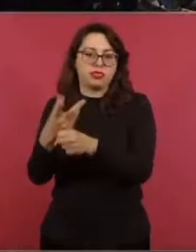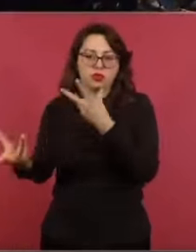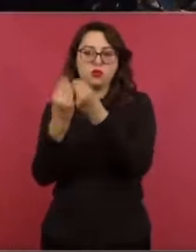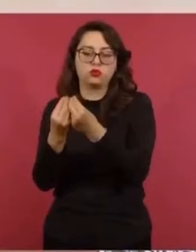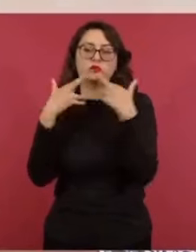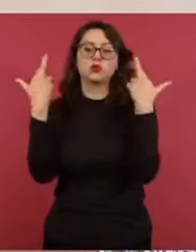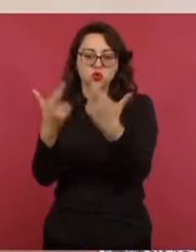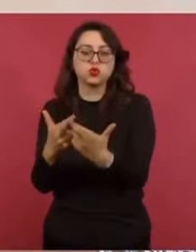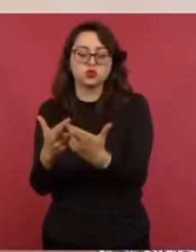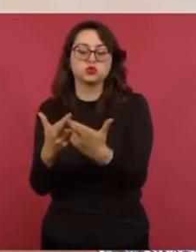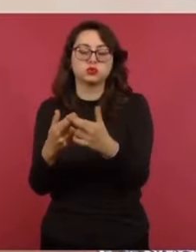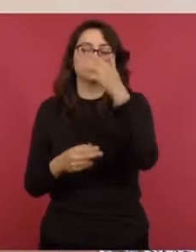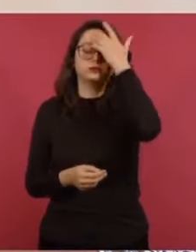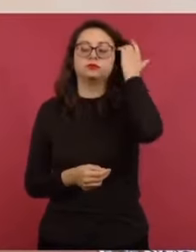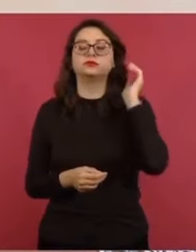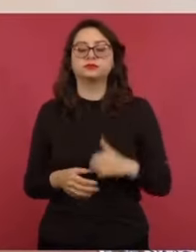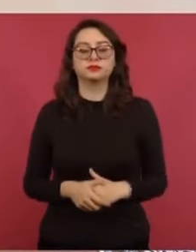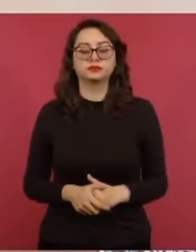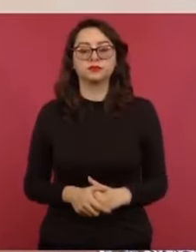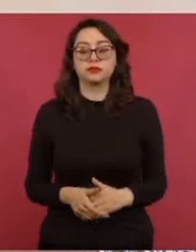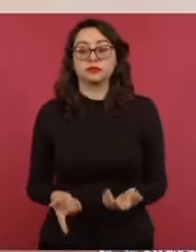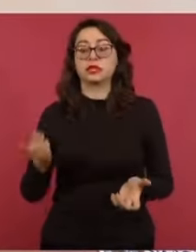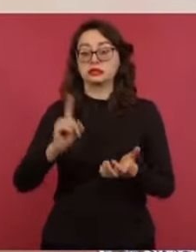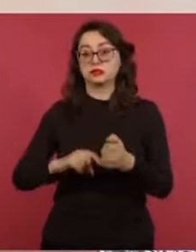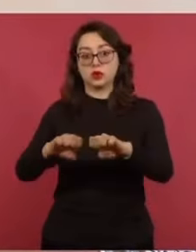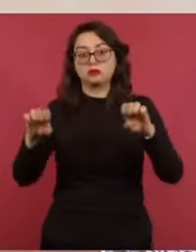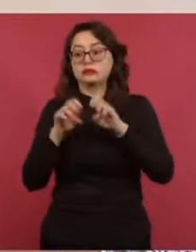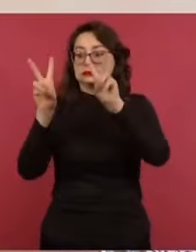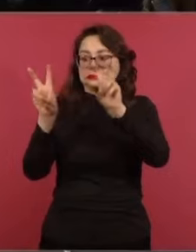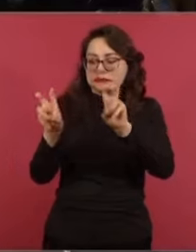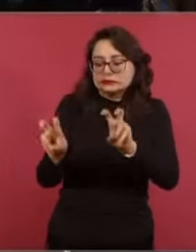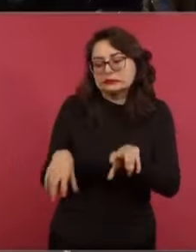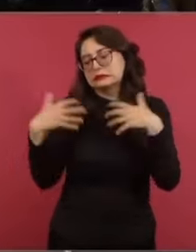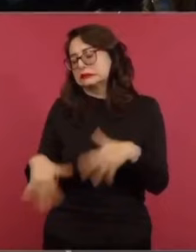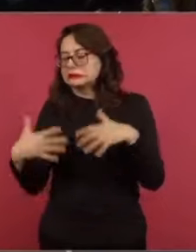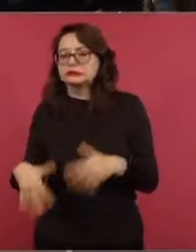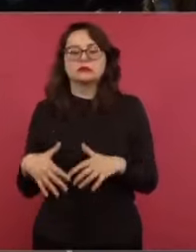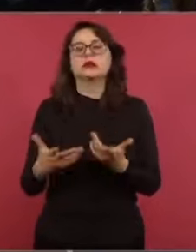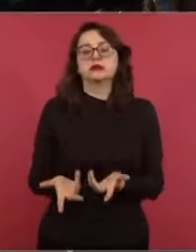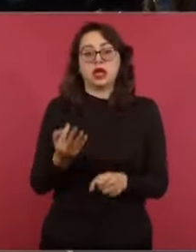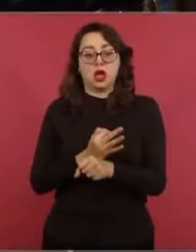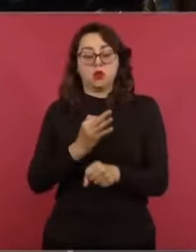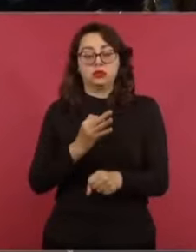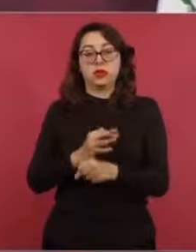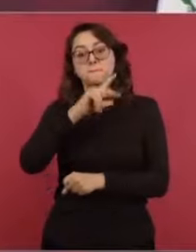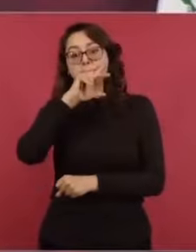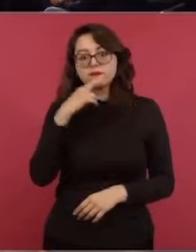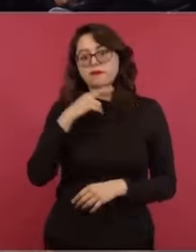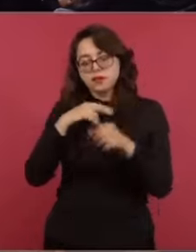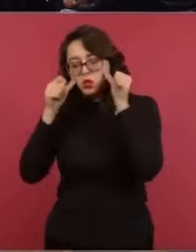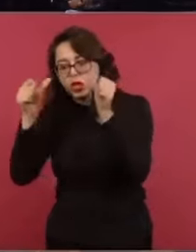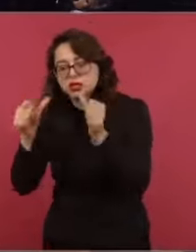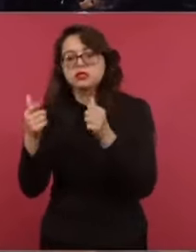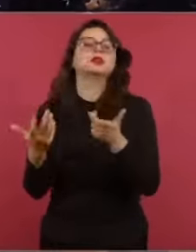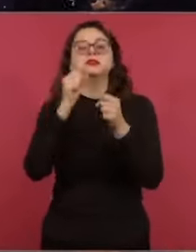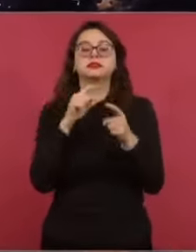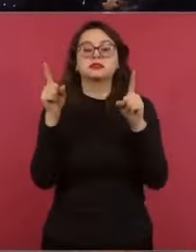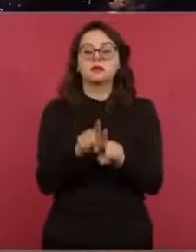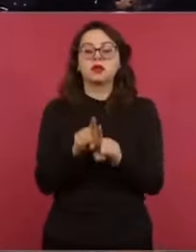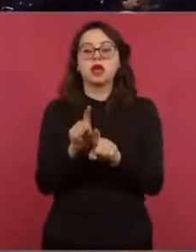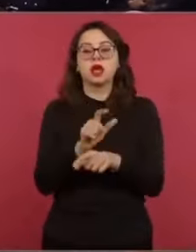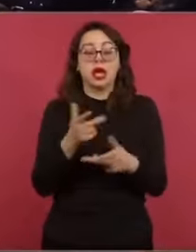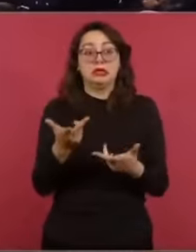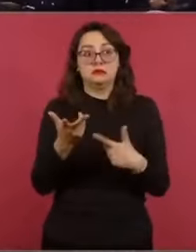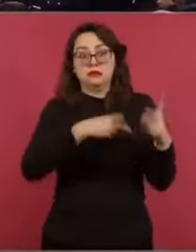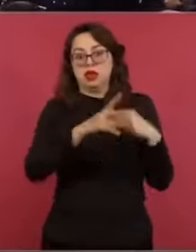Entonces veo eso, cosas urgentes ahora que estamos pendientes de la costa de Guerrero. De la entrada de